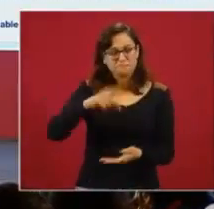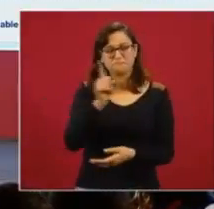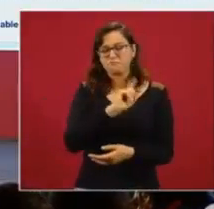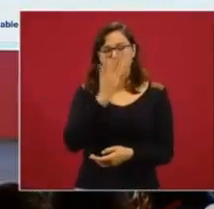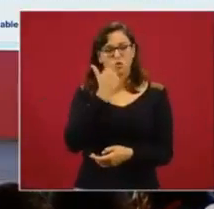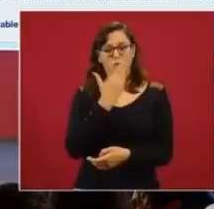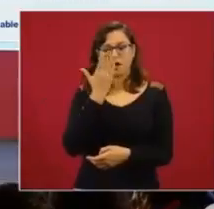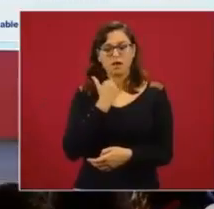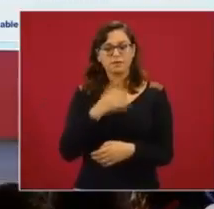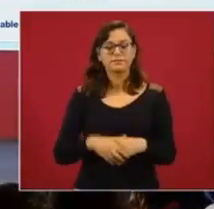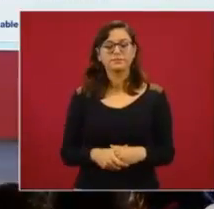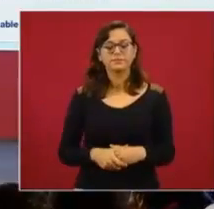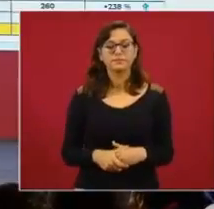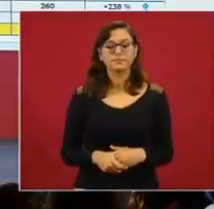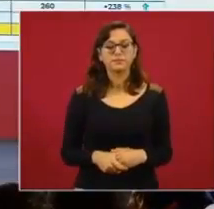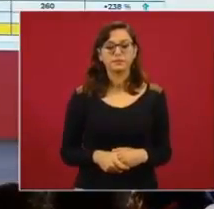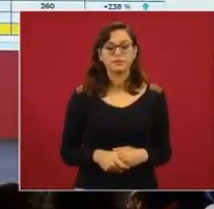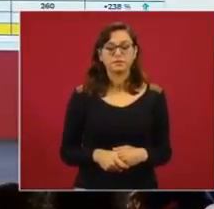No lo hay. Adelante, por favor.